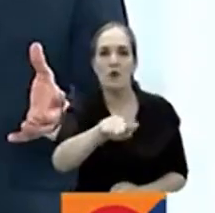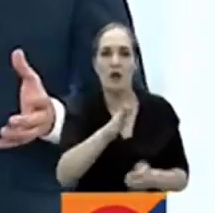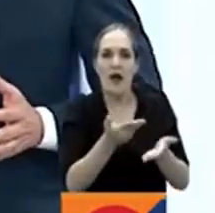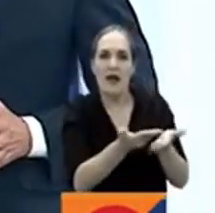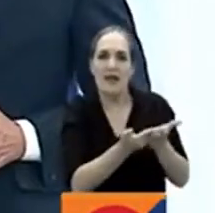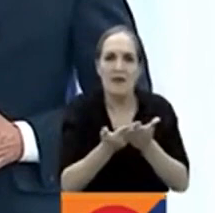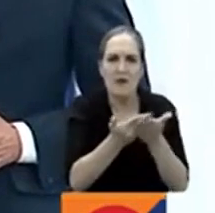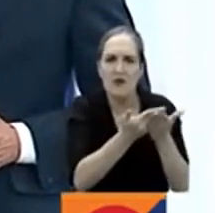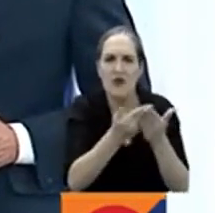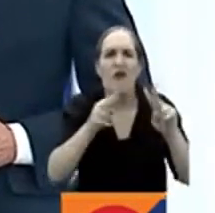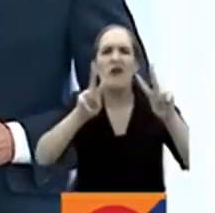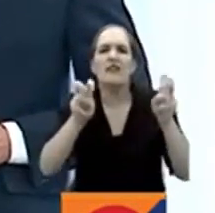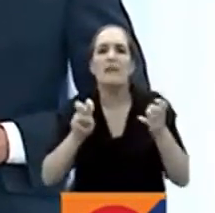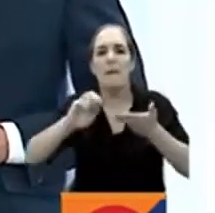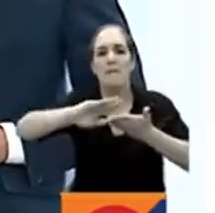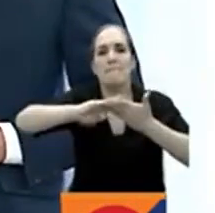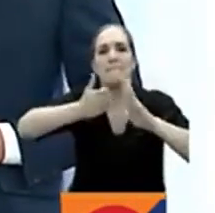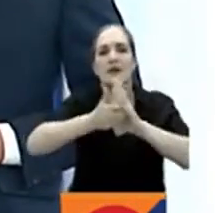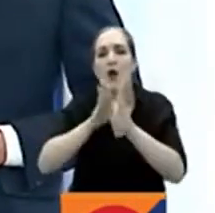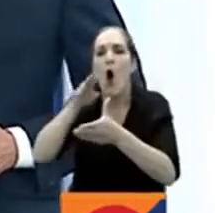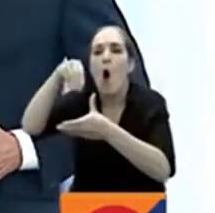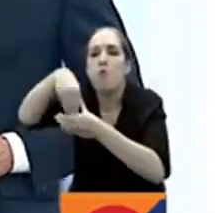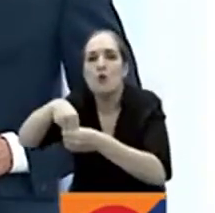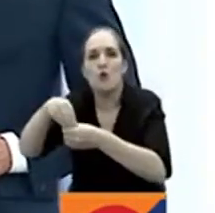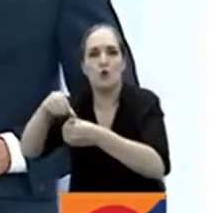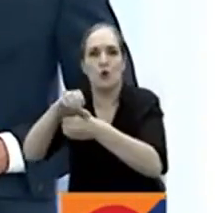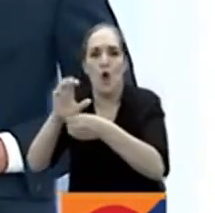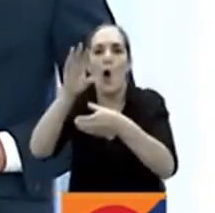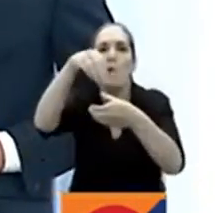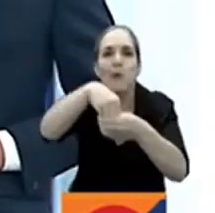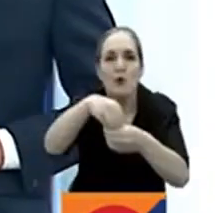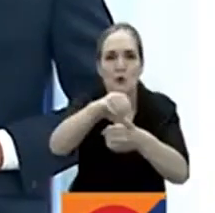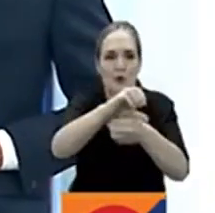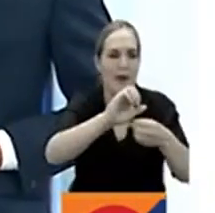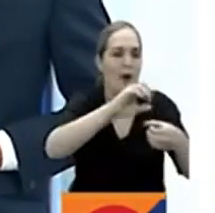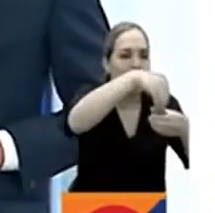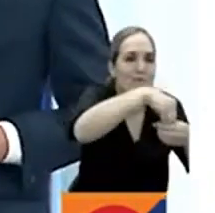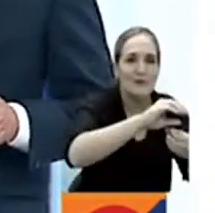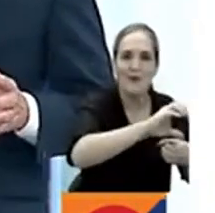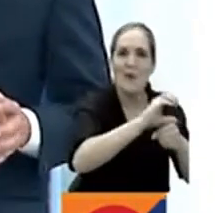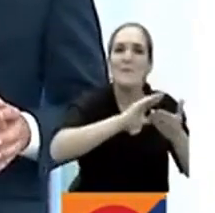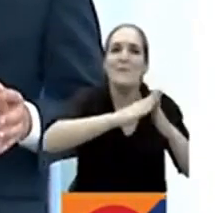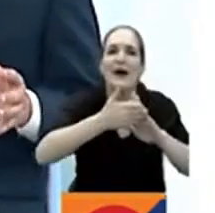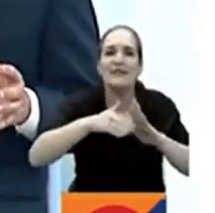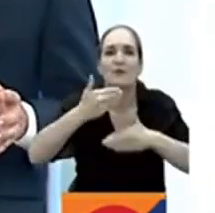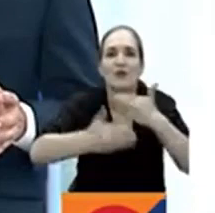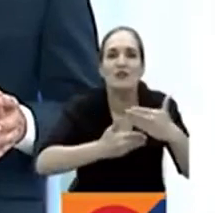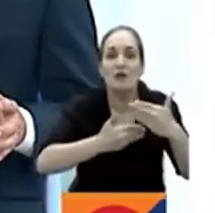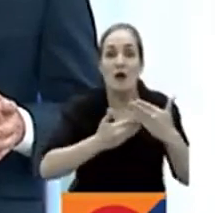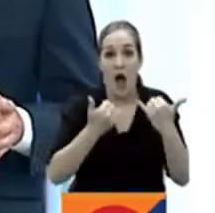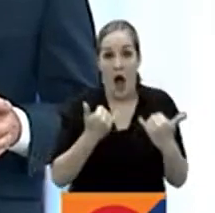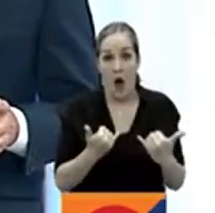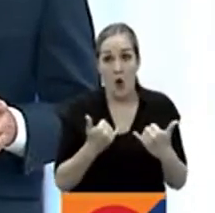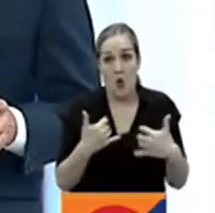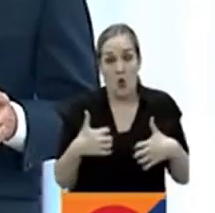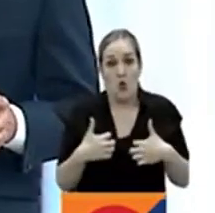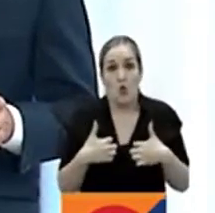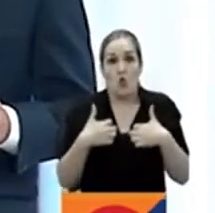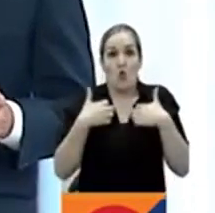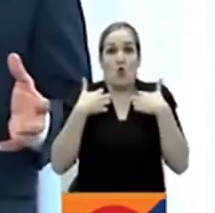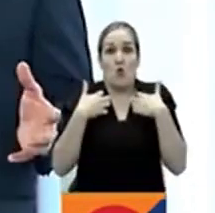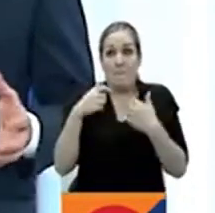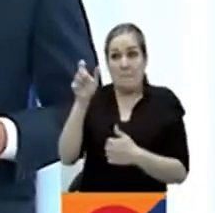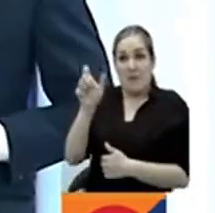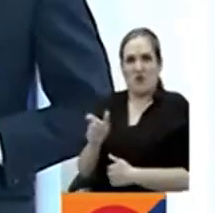que conocemos como La Paz Urbana. En las últimas horas, la oficina del Alto Comisionado para la Paz confirmó que a pesar de la tensión que generó la muerte de Alia